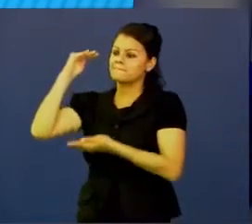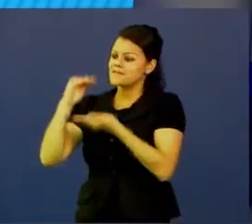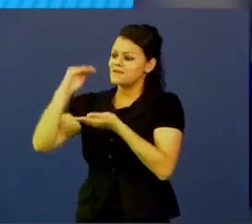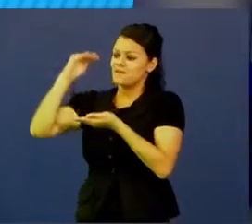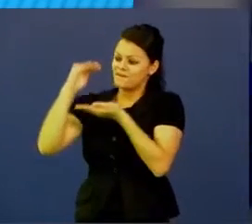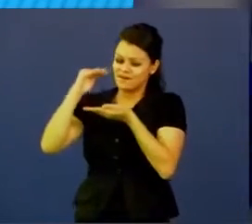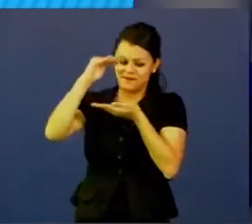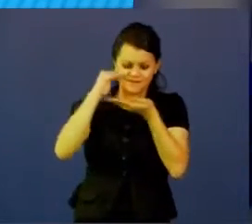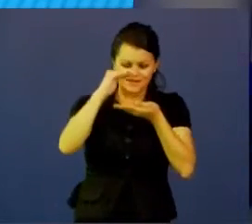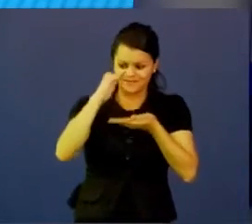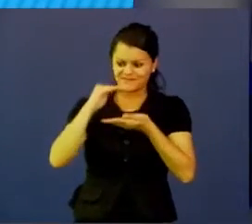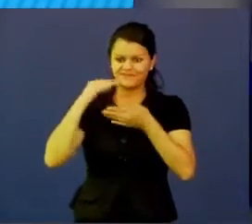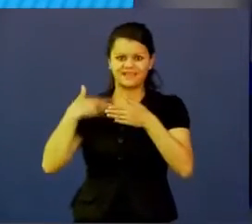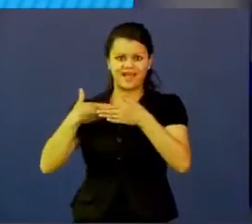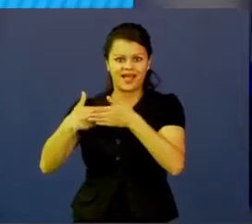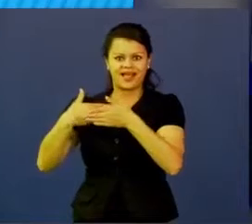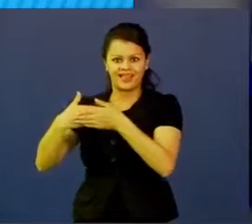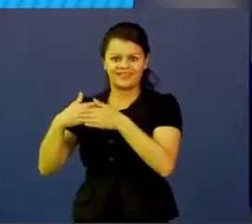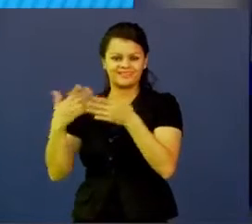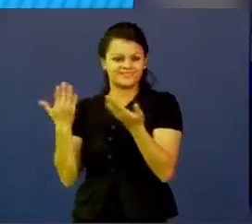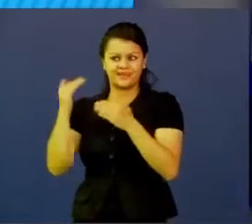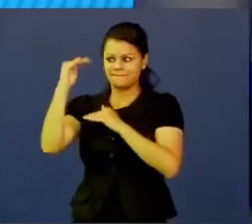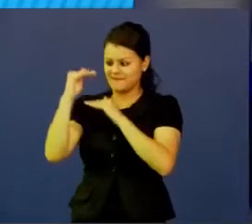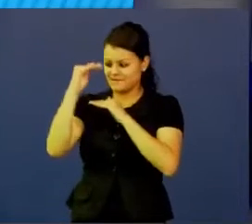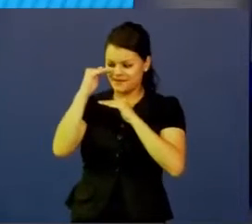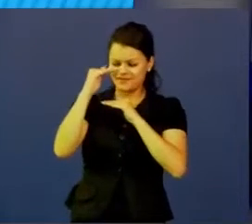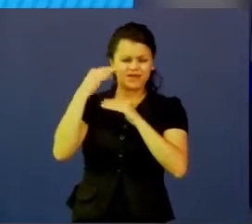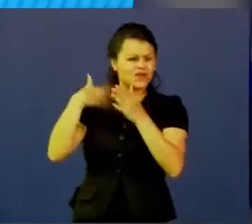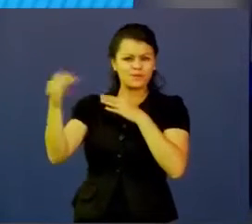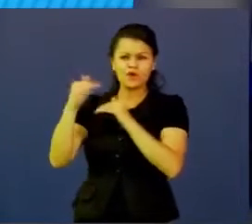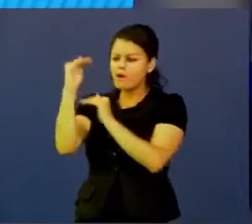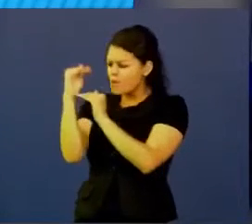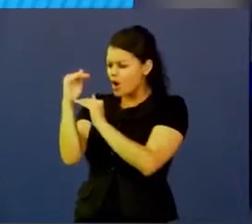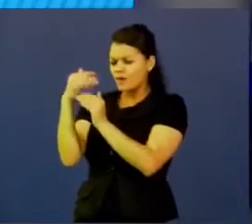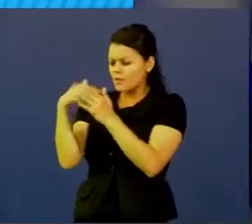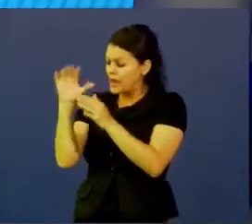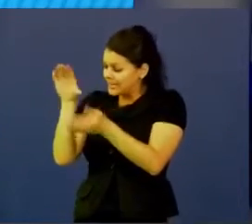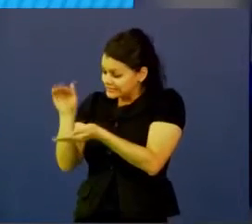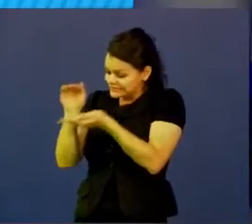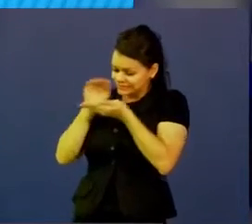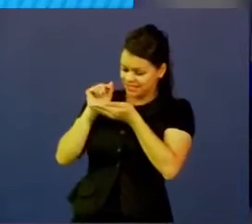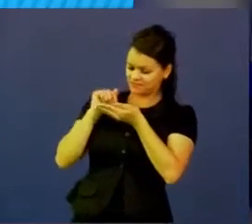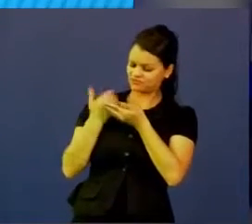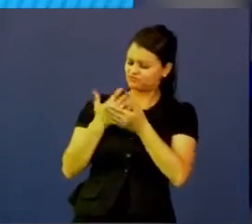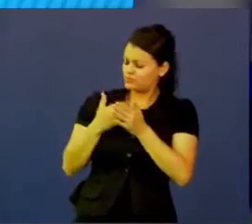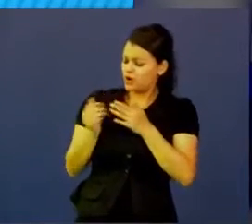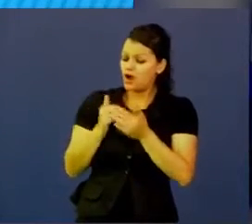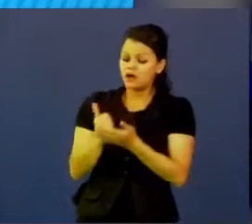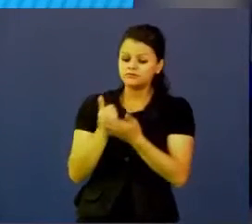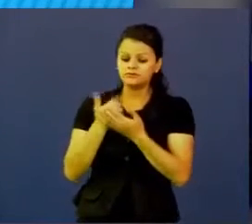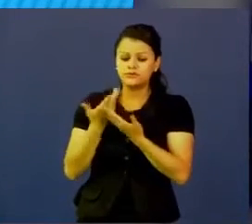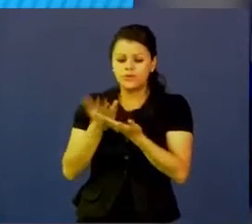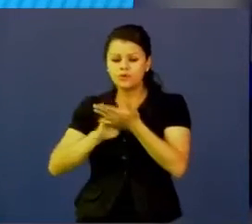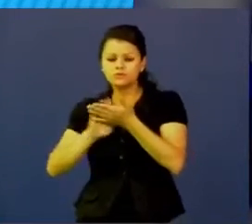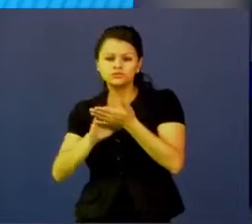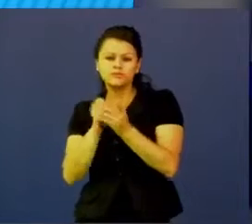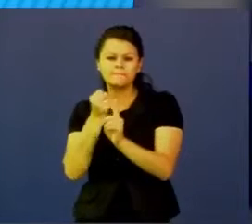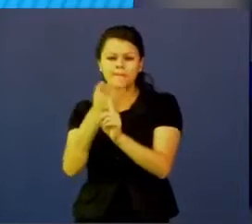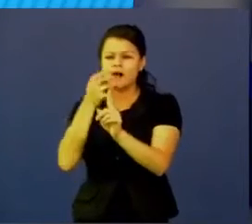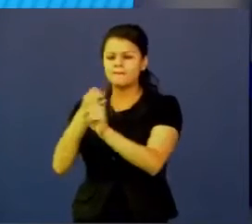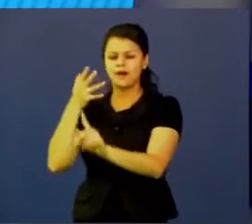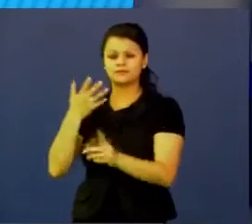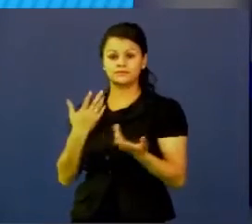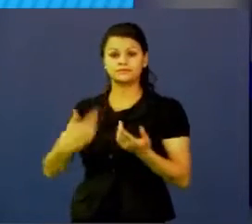limitadas, pero con esas características debemos poder generar soluciones, debemos generar impacto, entonces que los niños